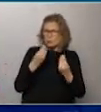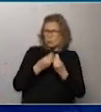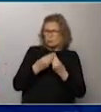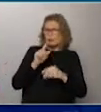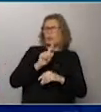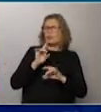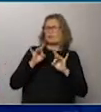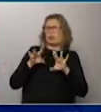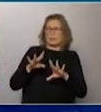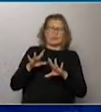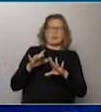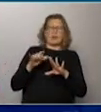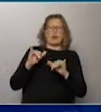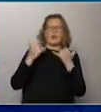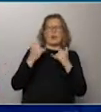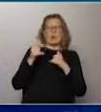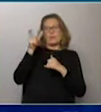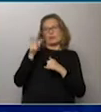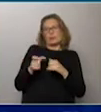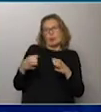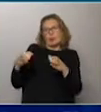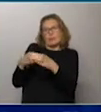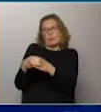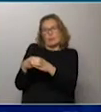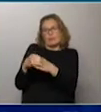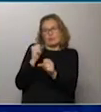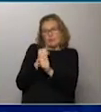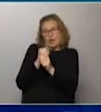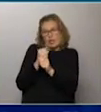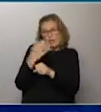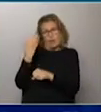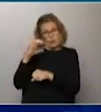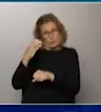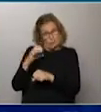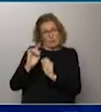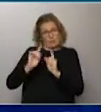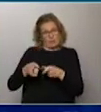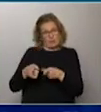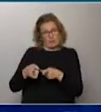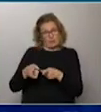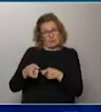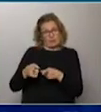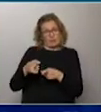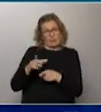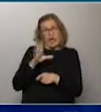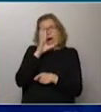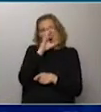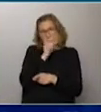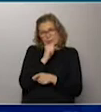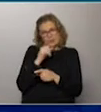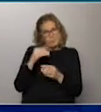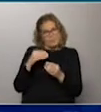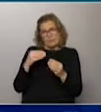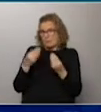jugadores e integrantes de los cuerpos técnicos, sino también para un núcleo de funcionariado de los clubes que está vinculado a los planteles y tiene que soportar las mismas condiciones.